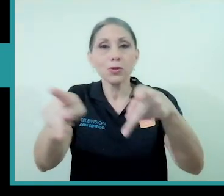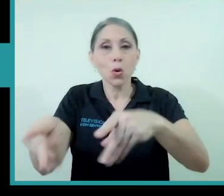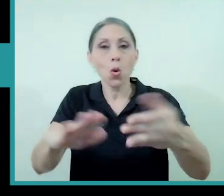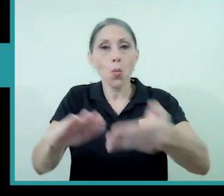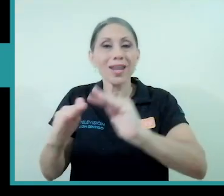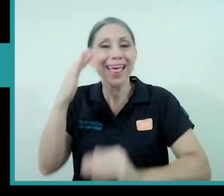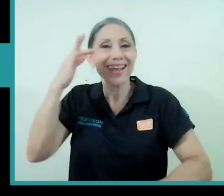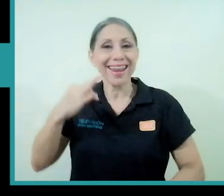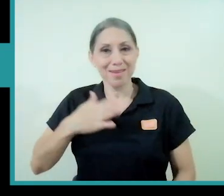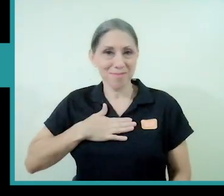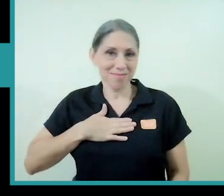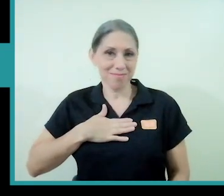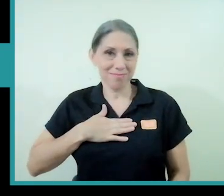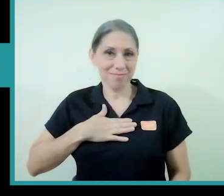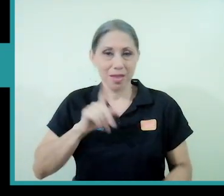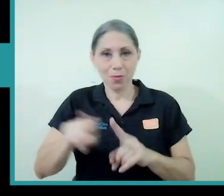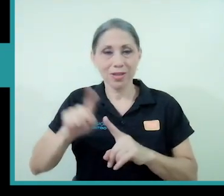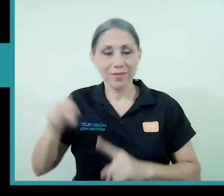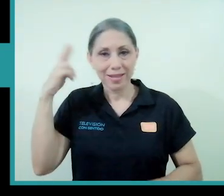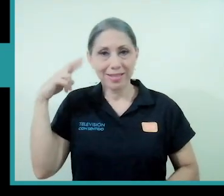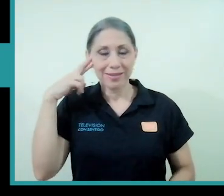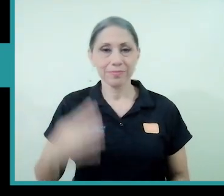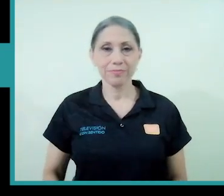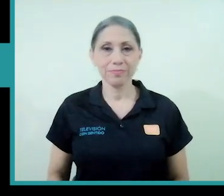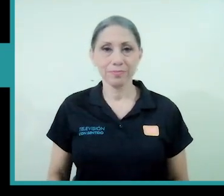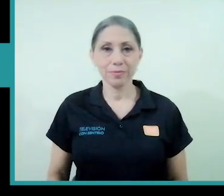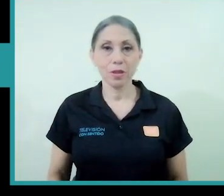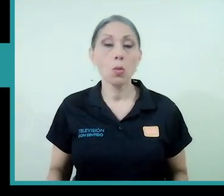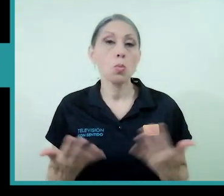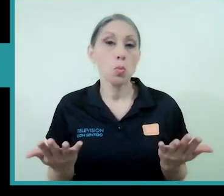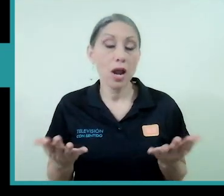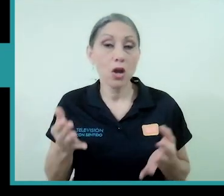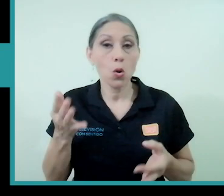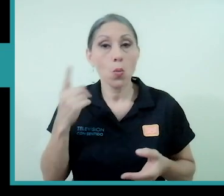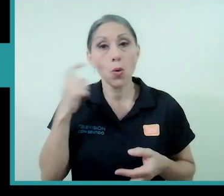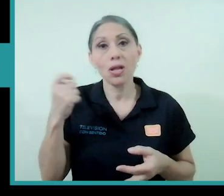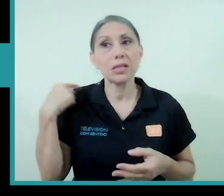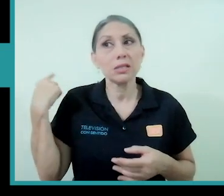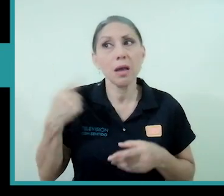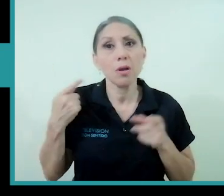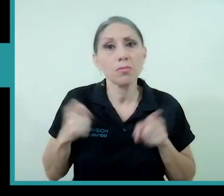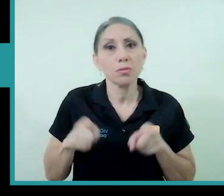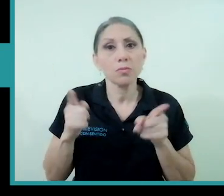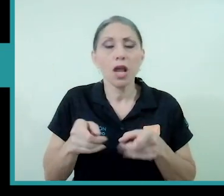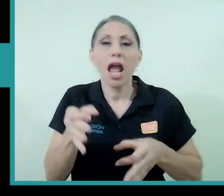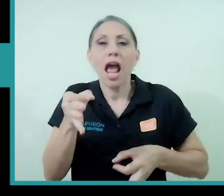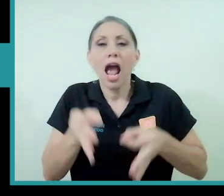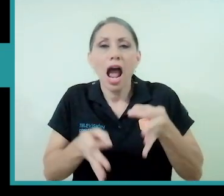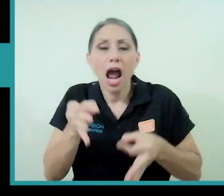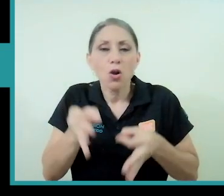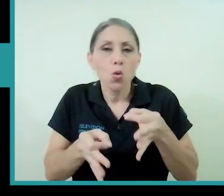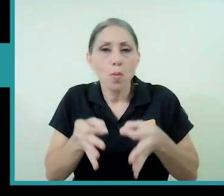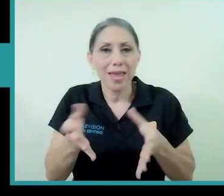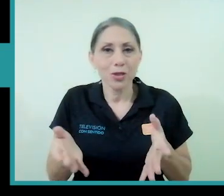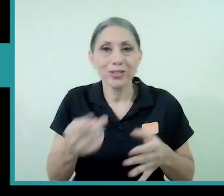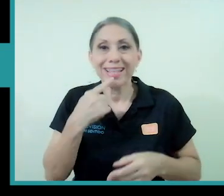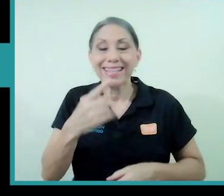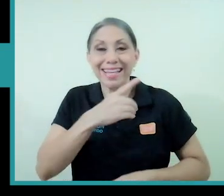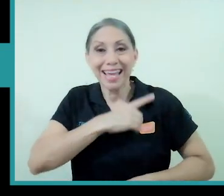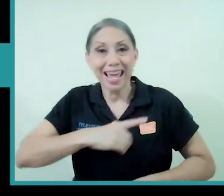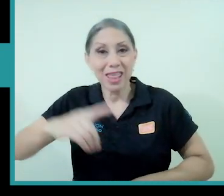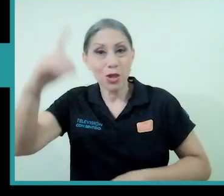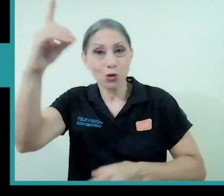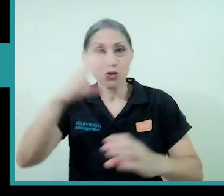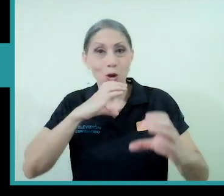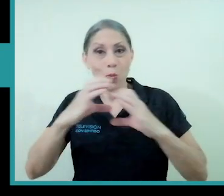por X o Y razón bueno porque argumentos muy frecuentes son que que Dios se comunica directamente